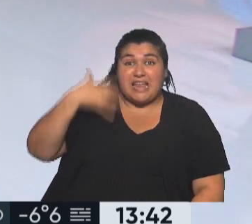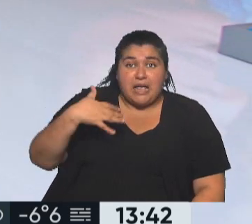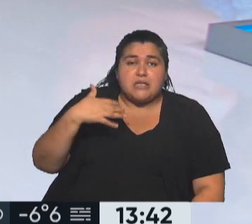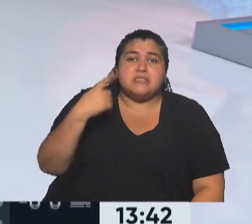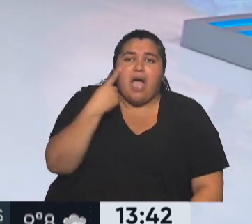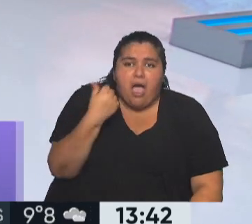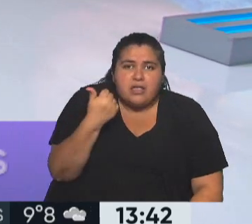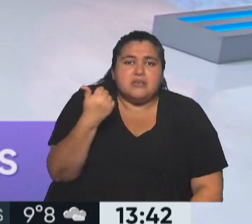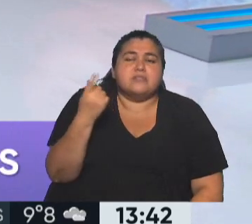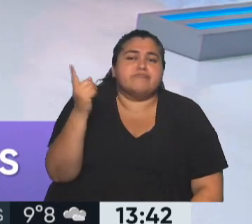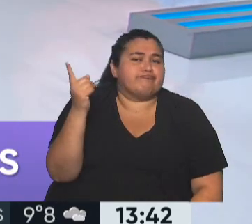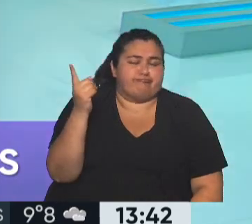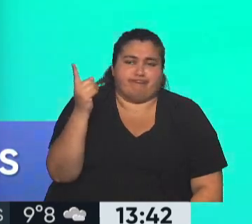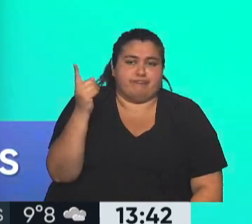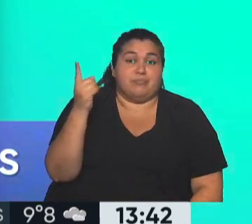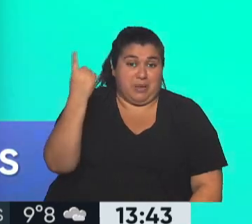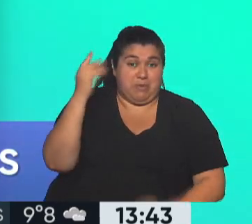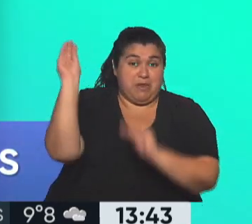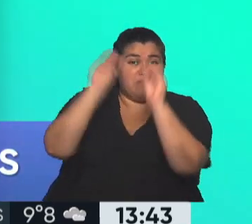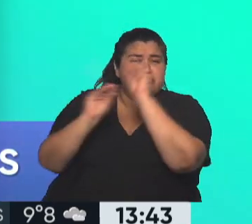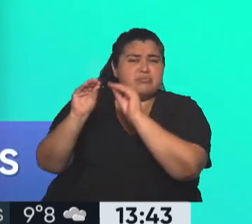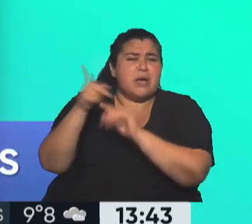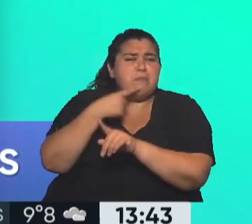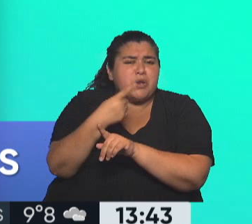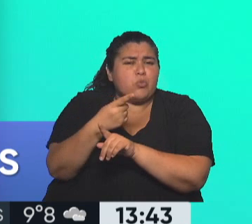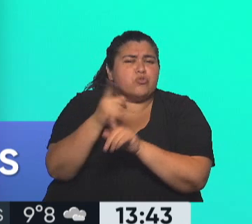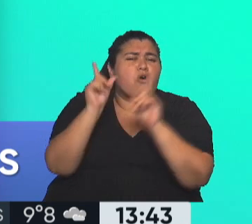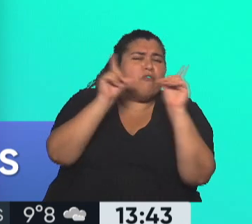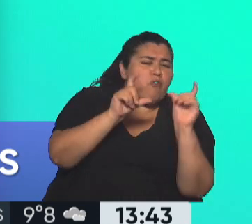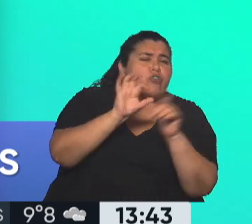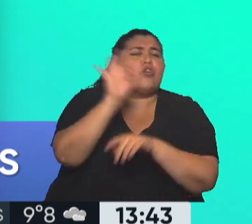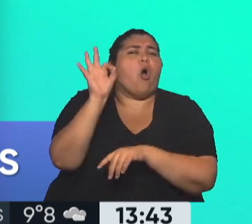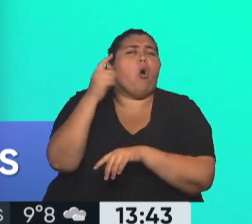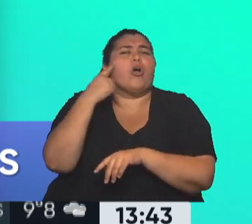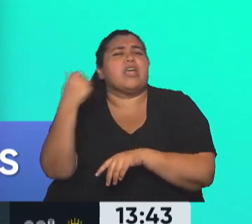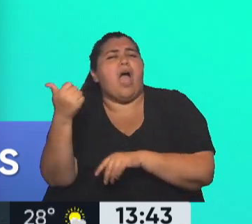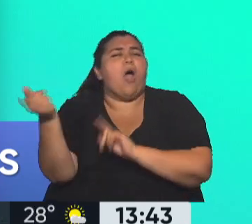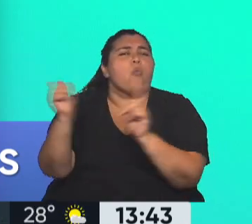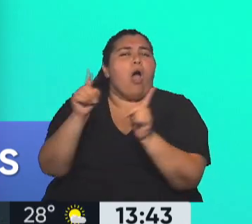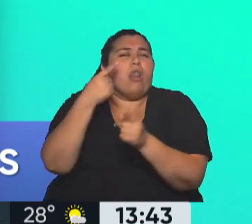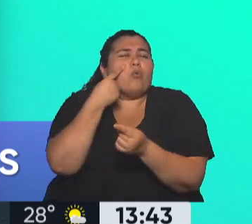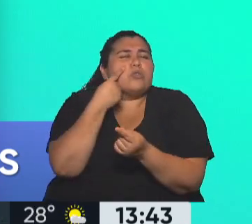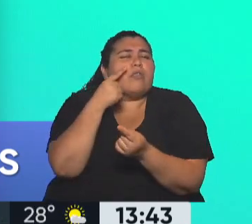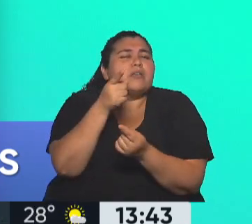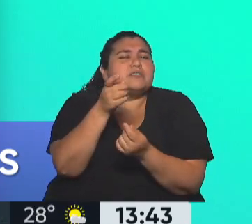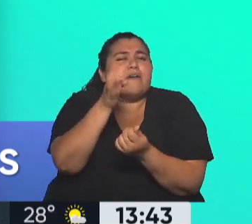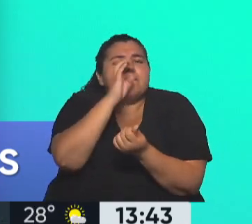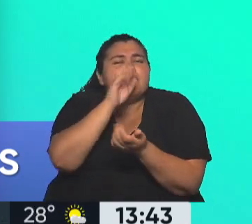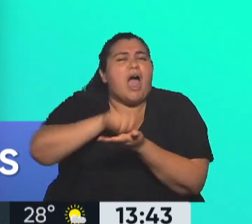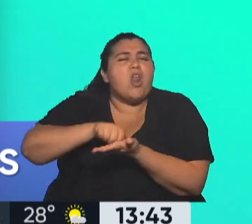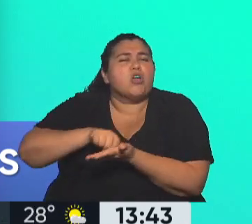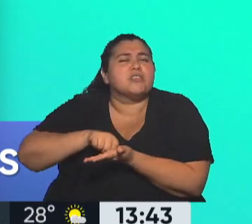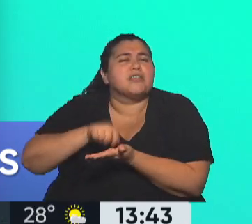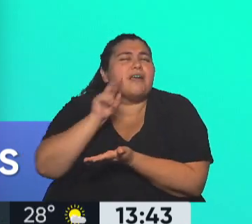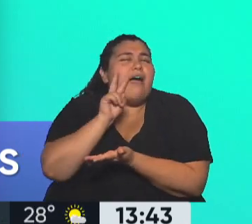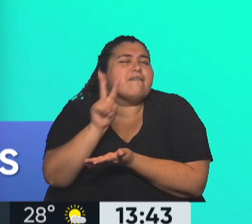mareada. Primera imagen, a ver, ¿está hecha con inteligencia artificial o es real? Piensen, anoten en un papelito. Sí, yo puedo ir